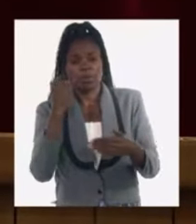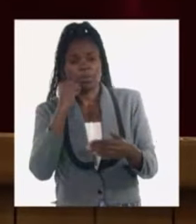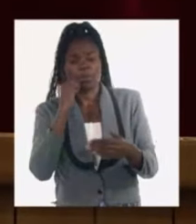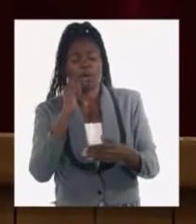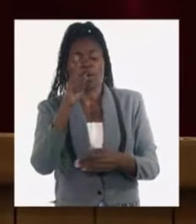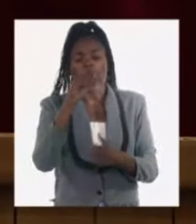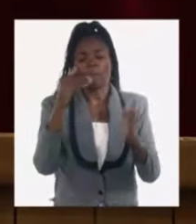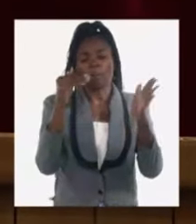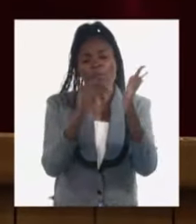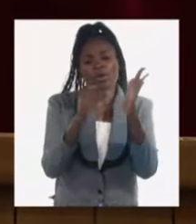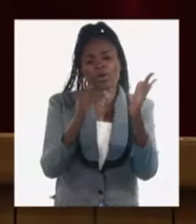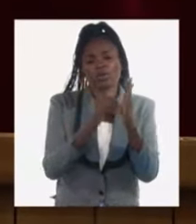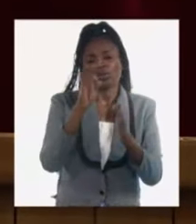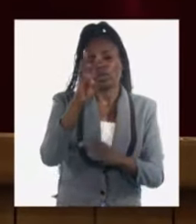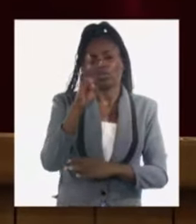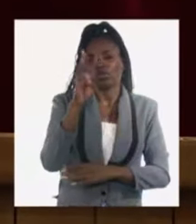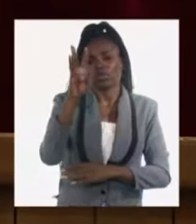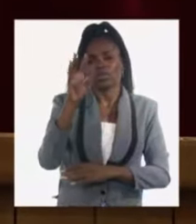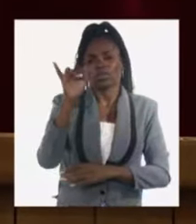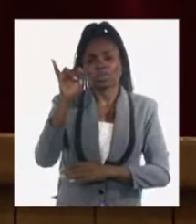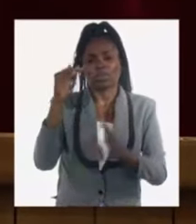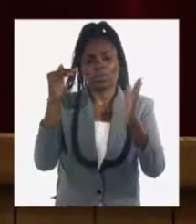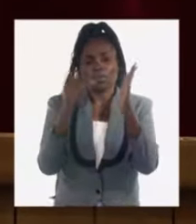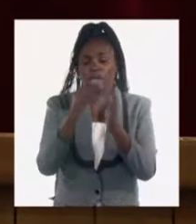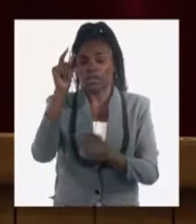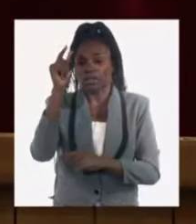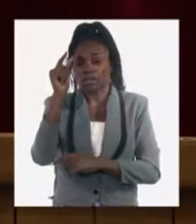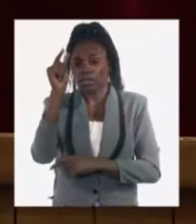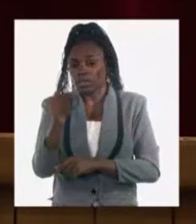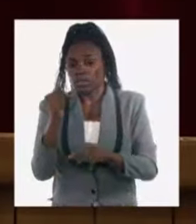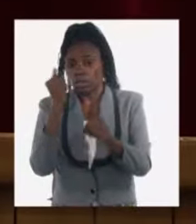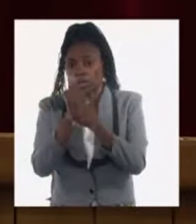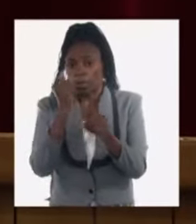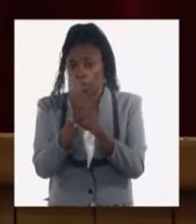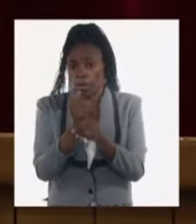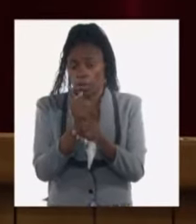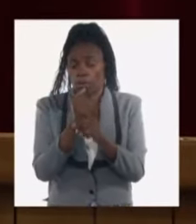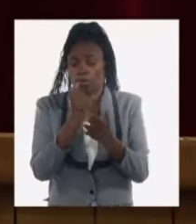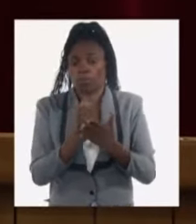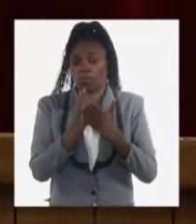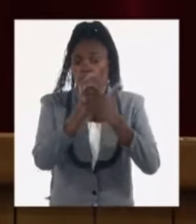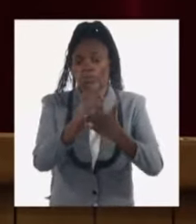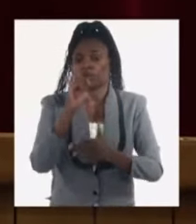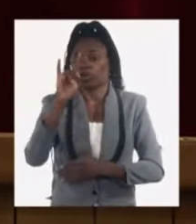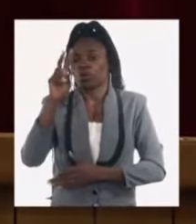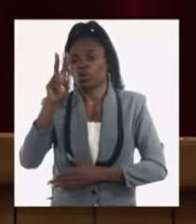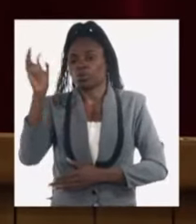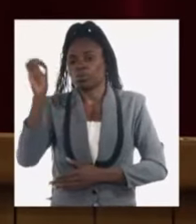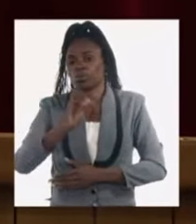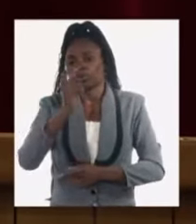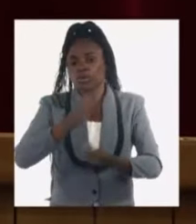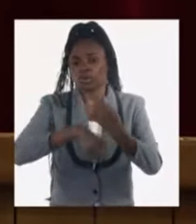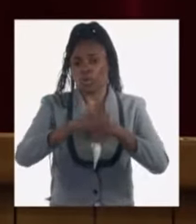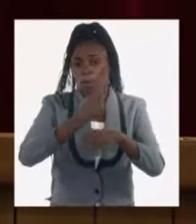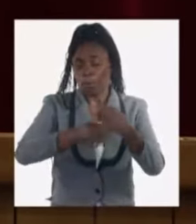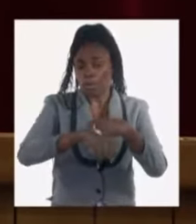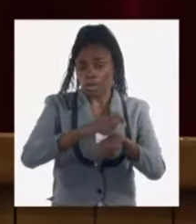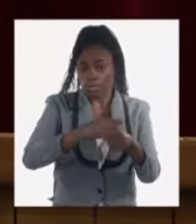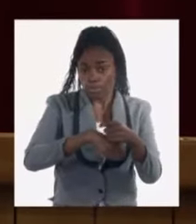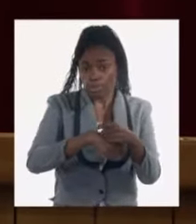.336.000 trabajadores aporta el 92% de las ventas netas